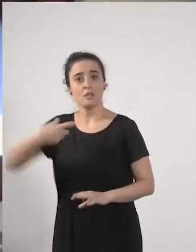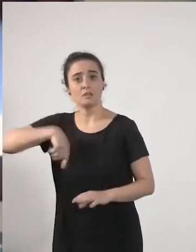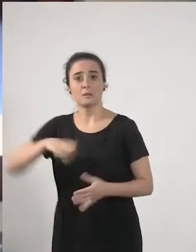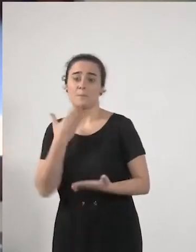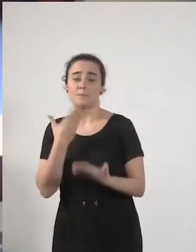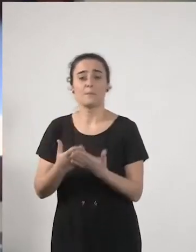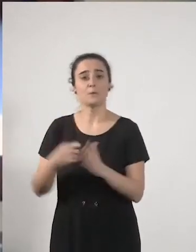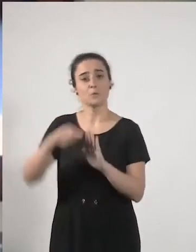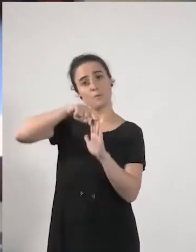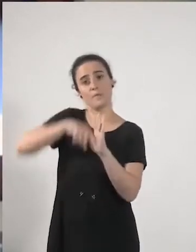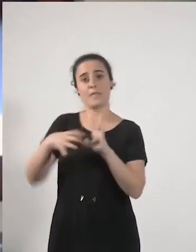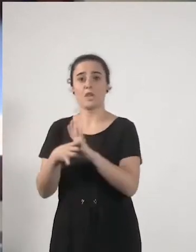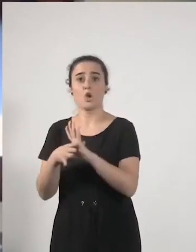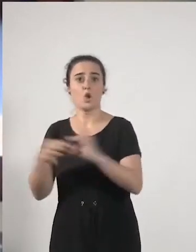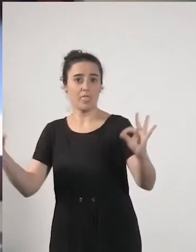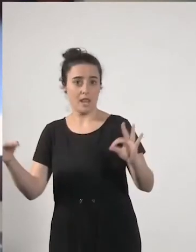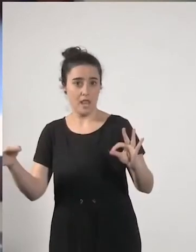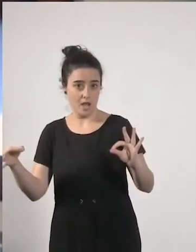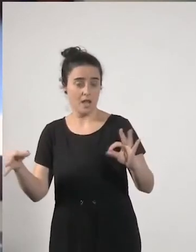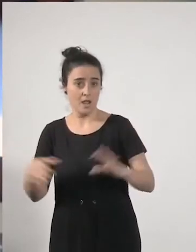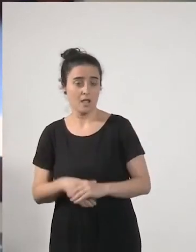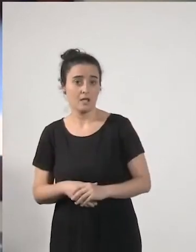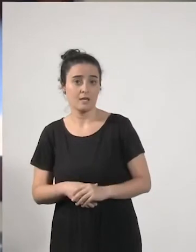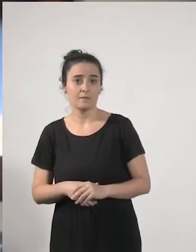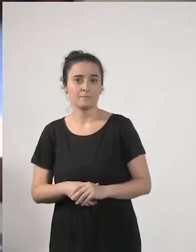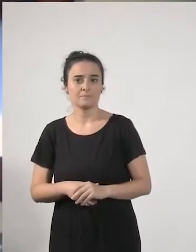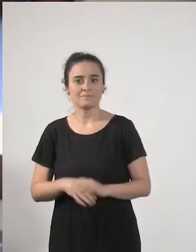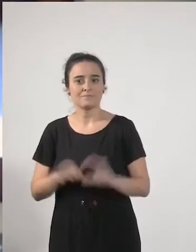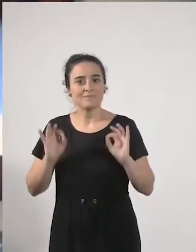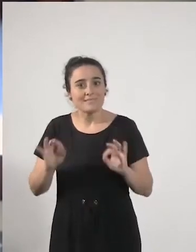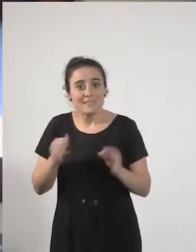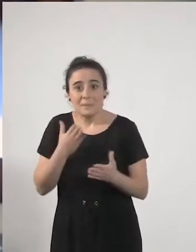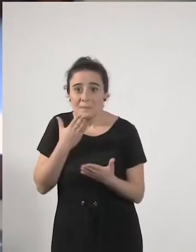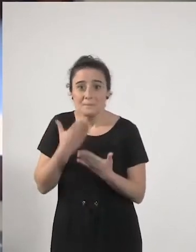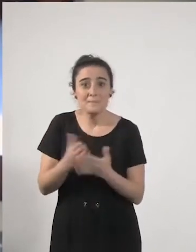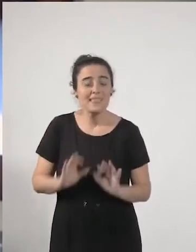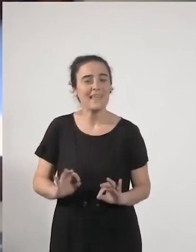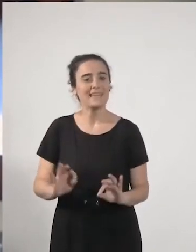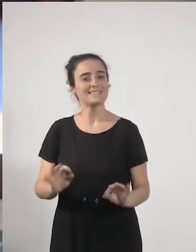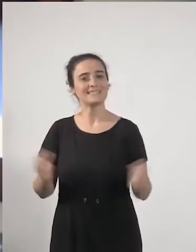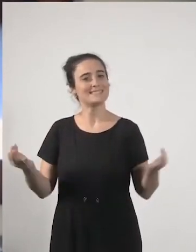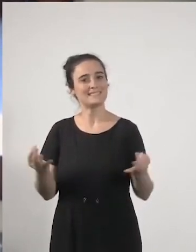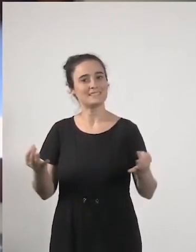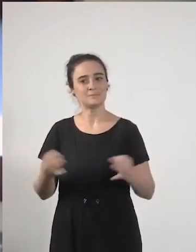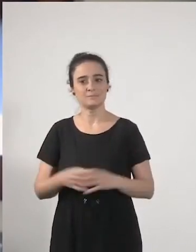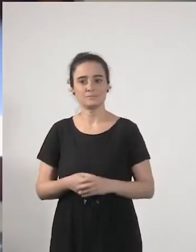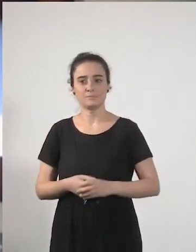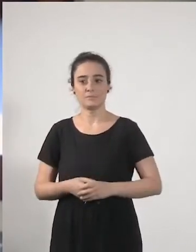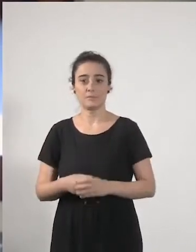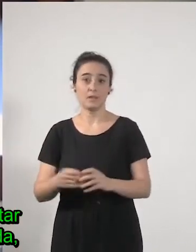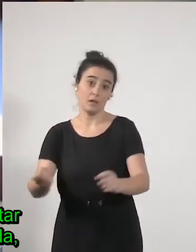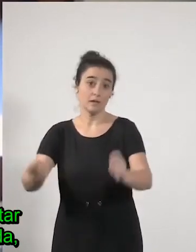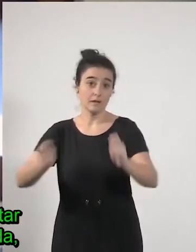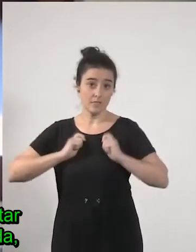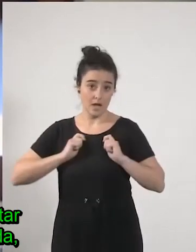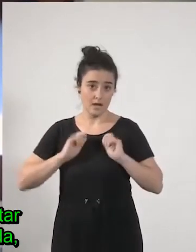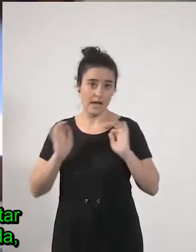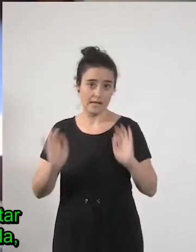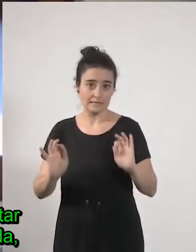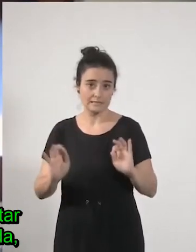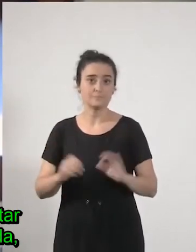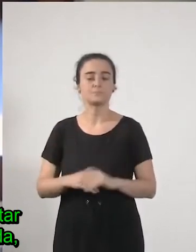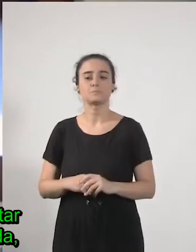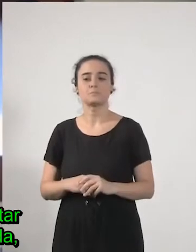conciliación lo que se pide concretamente es una que es lo que nos van a dar es